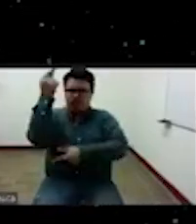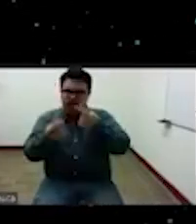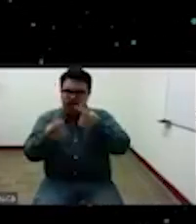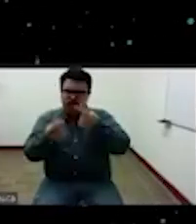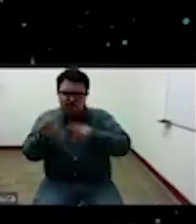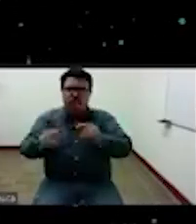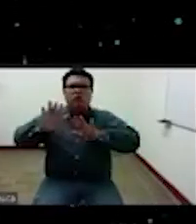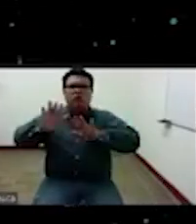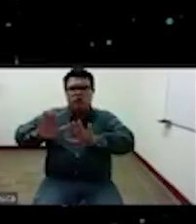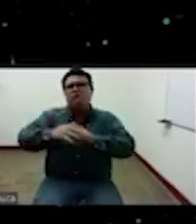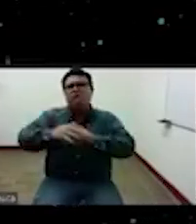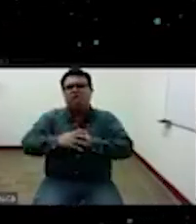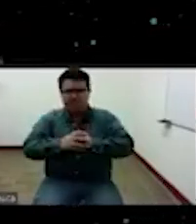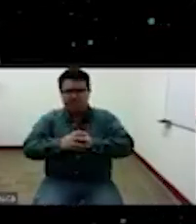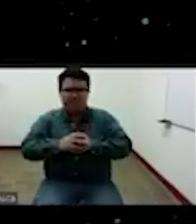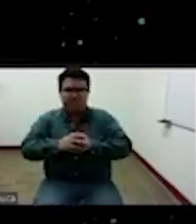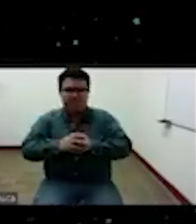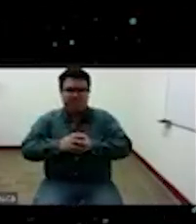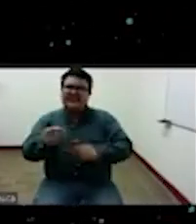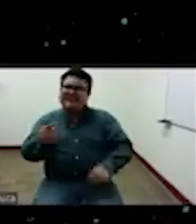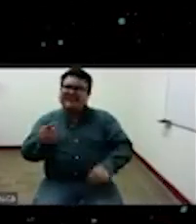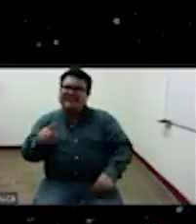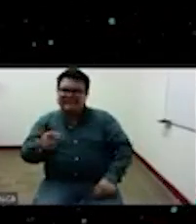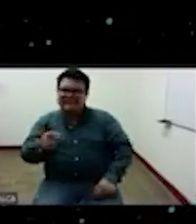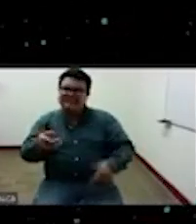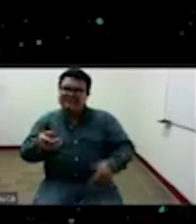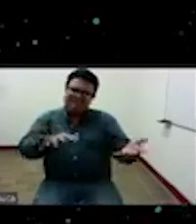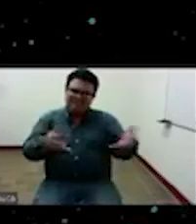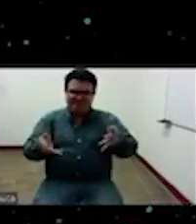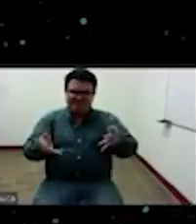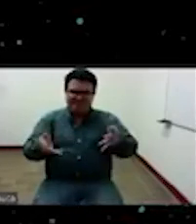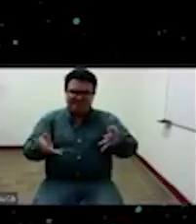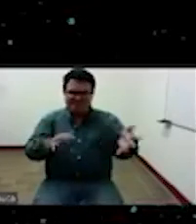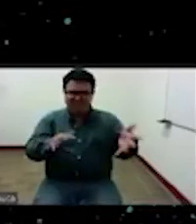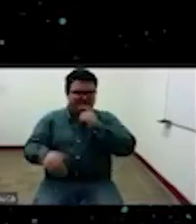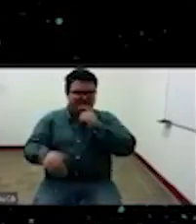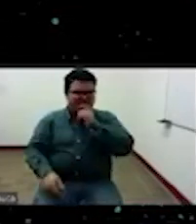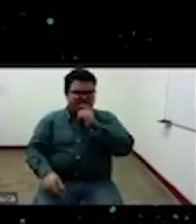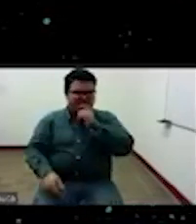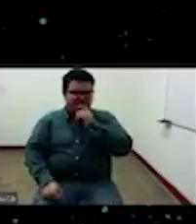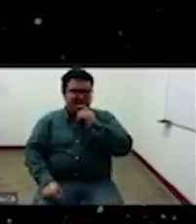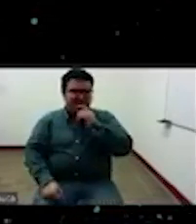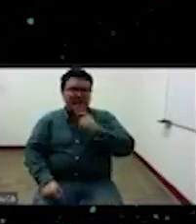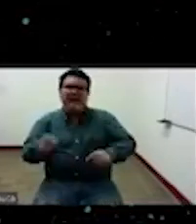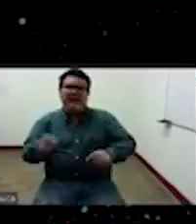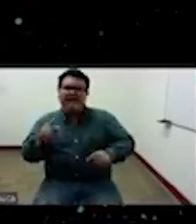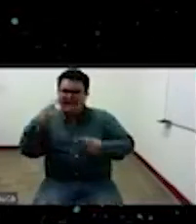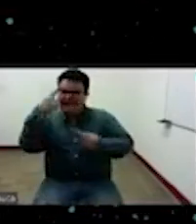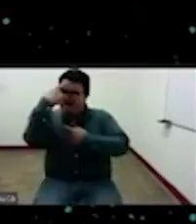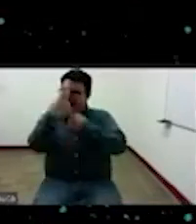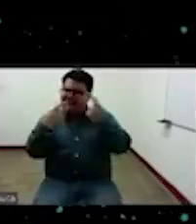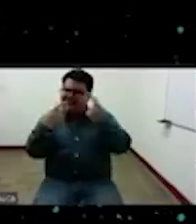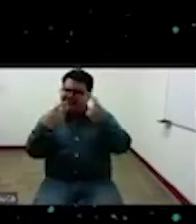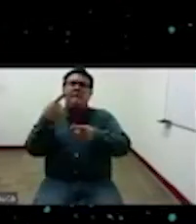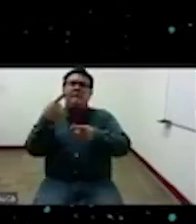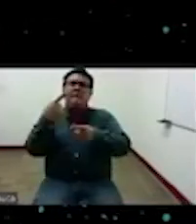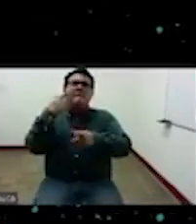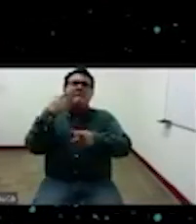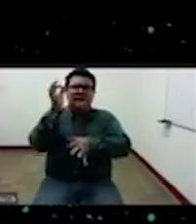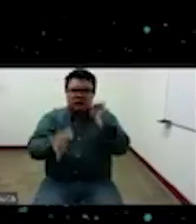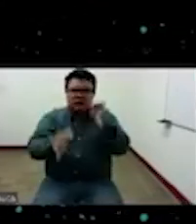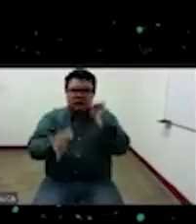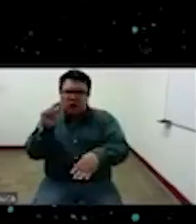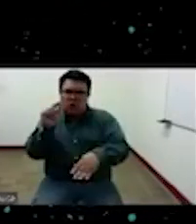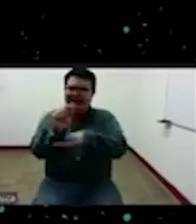lo que hace es poner digamos en juicio o le hace una crítica mejor a